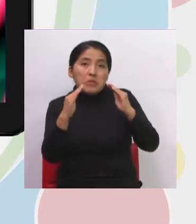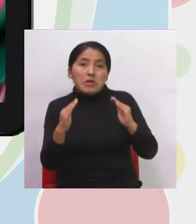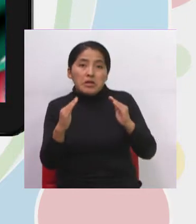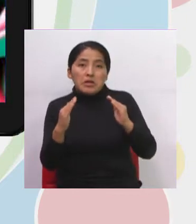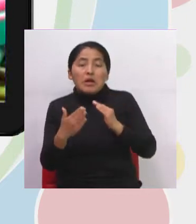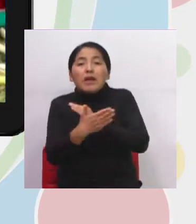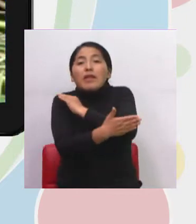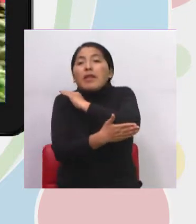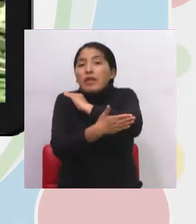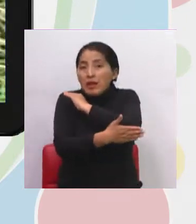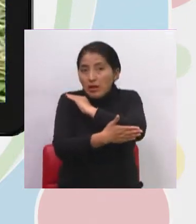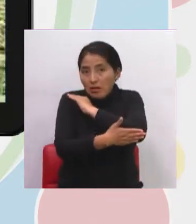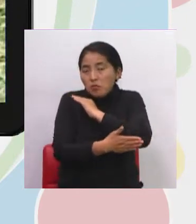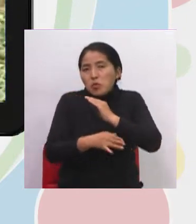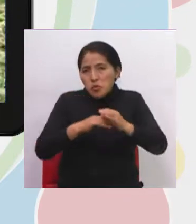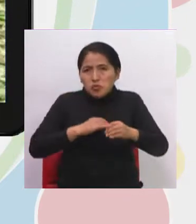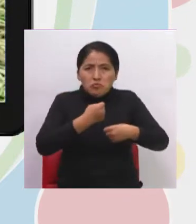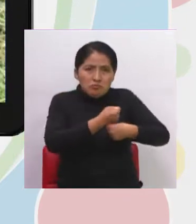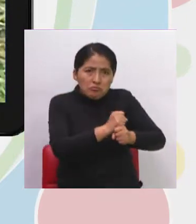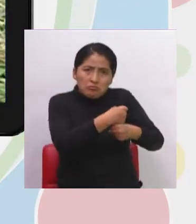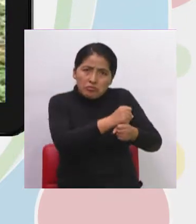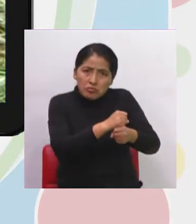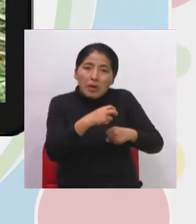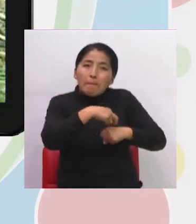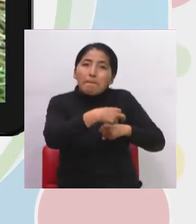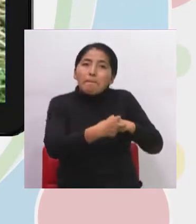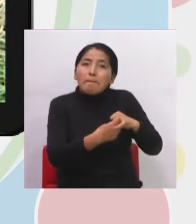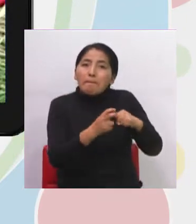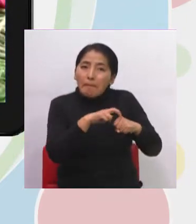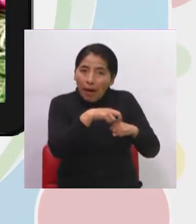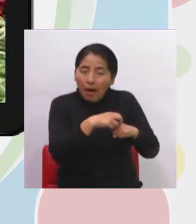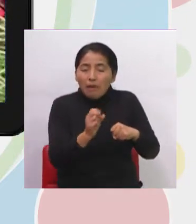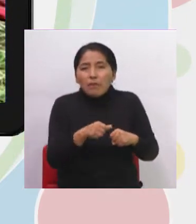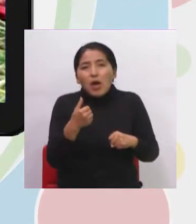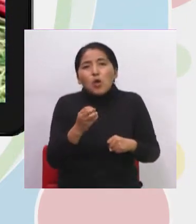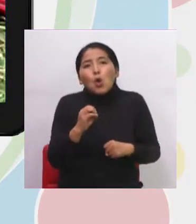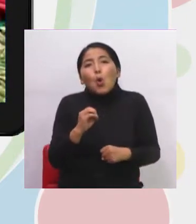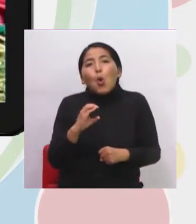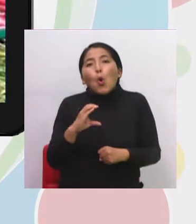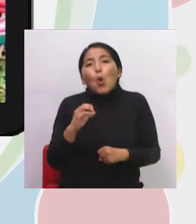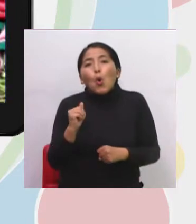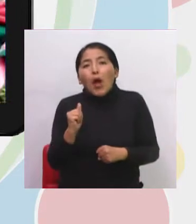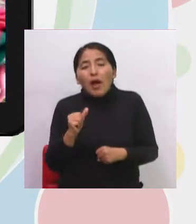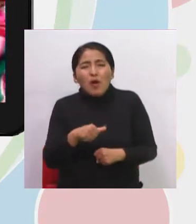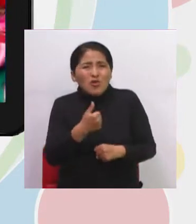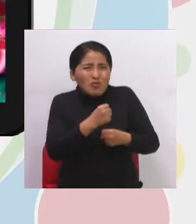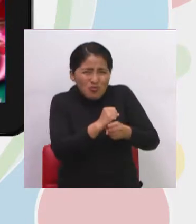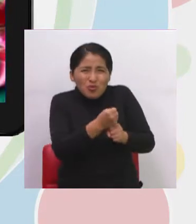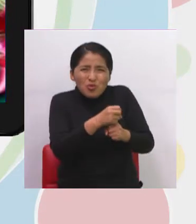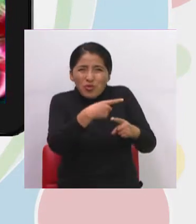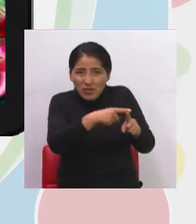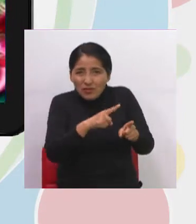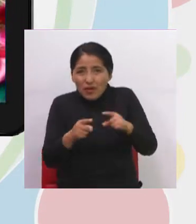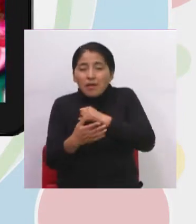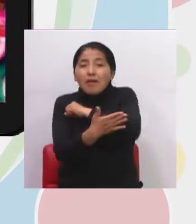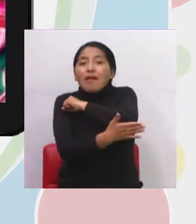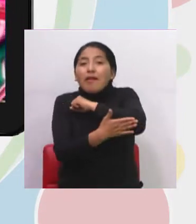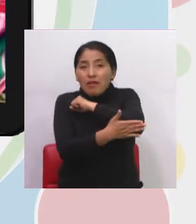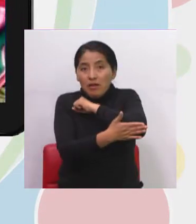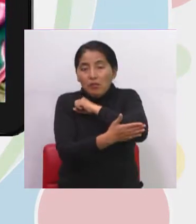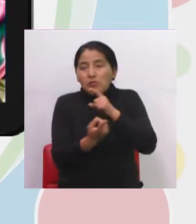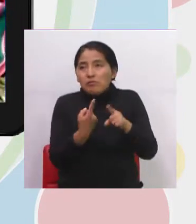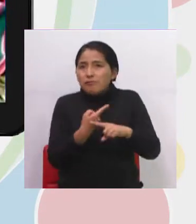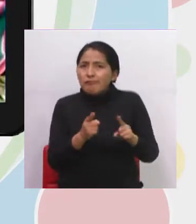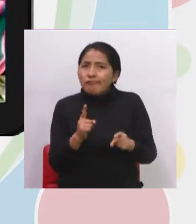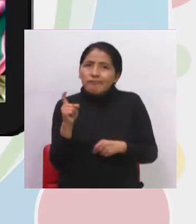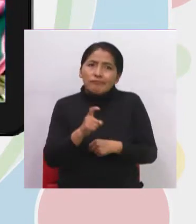yo producía papa, producía oca, producía otro tipo de productos, pero sin embargo necesitaba